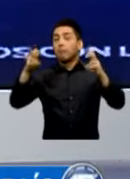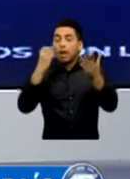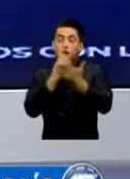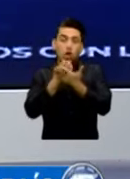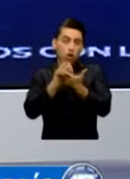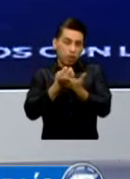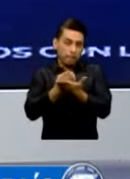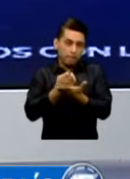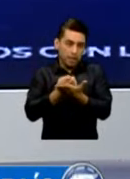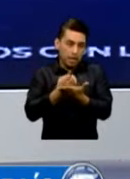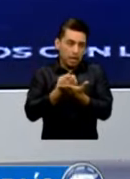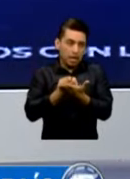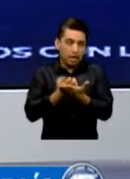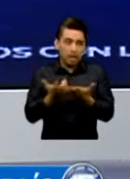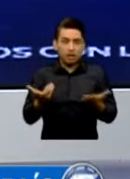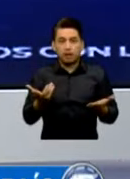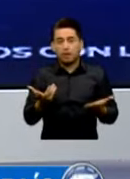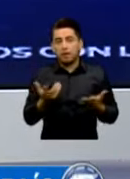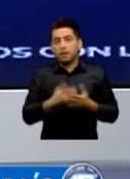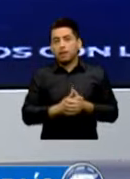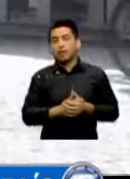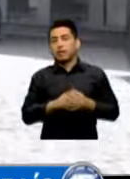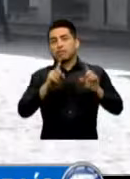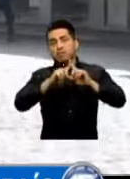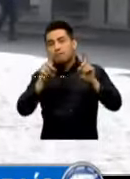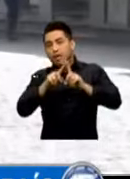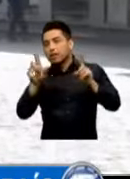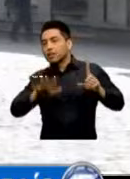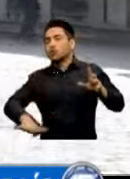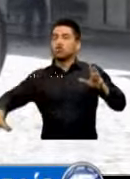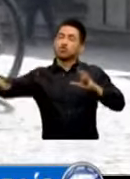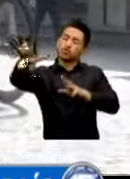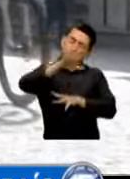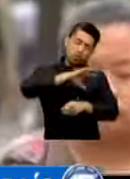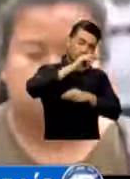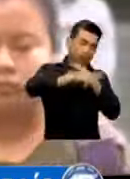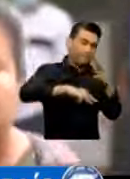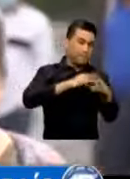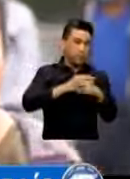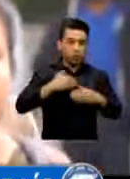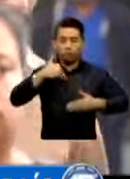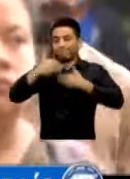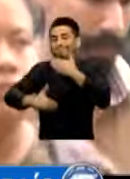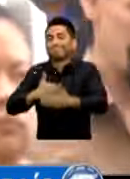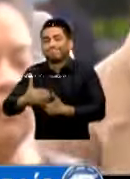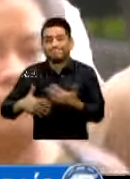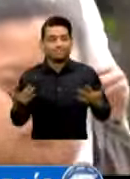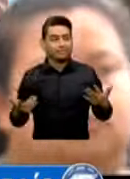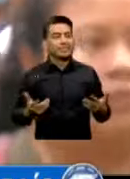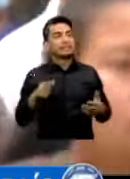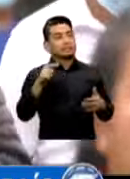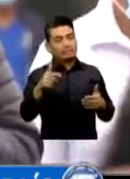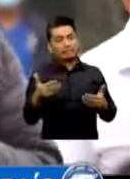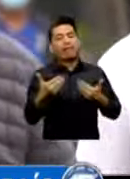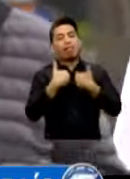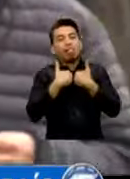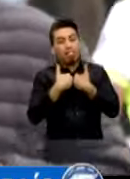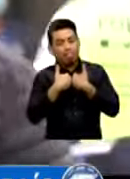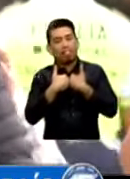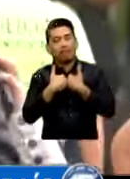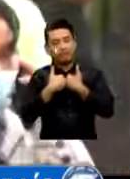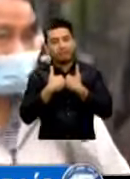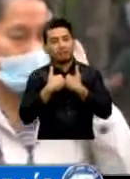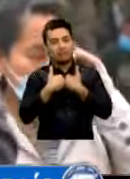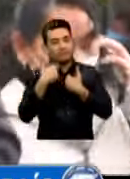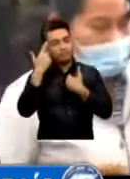Los Hechos Geopolíticos Geoglobales Pues Sin duda Alguna Inciden En En Una